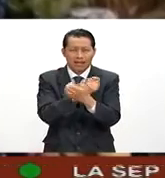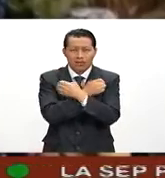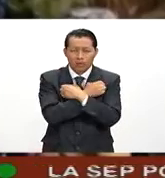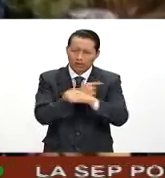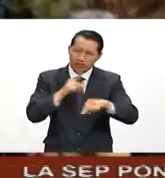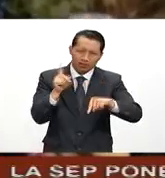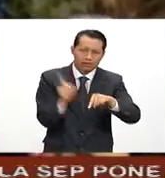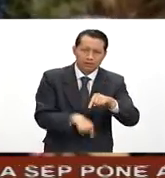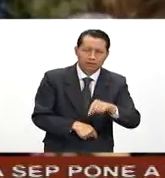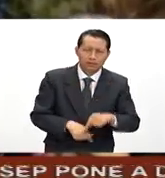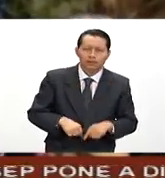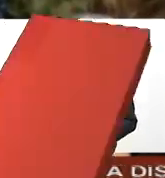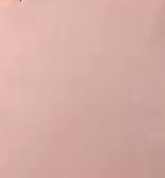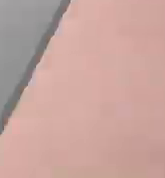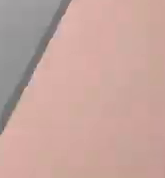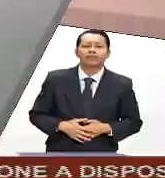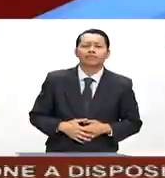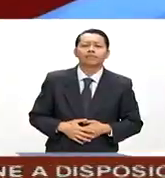educativa.